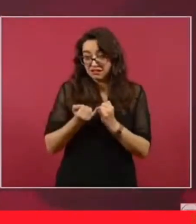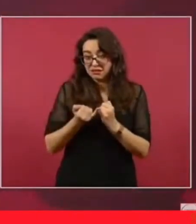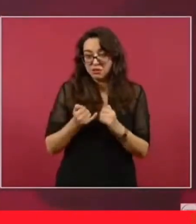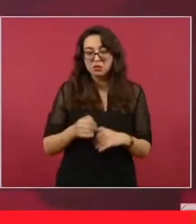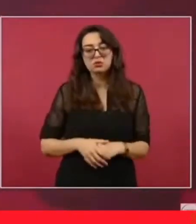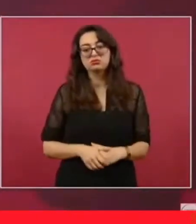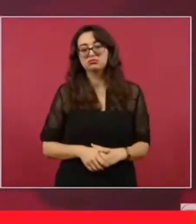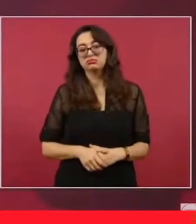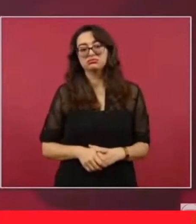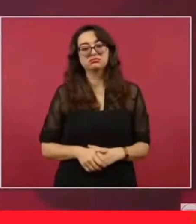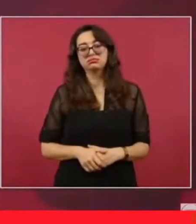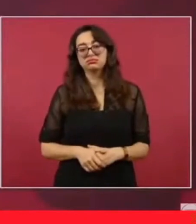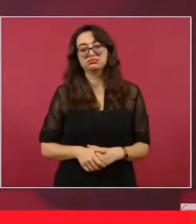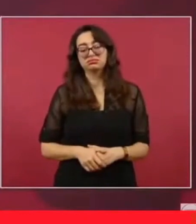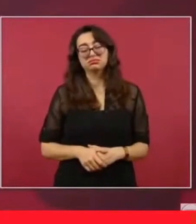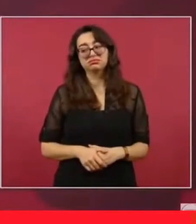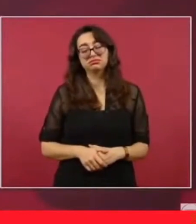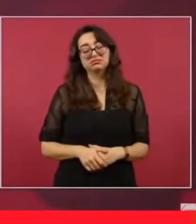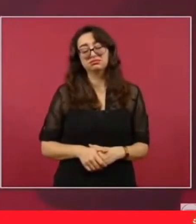a Lombardo